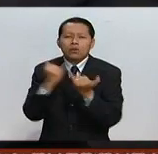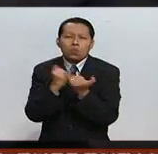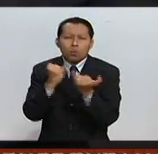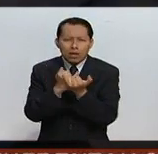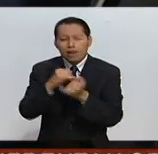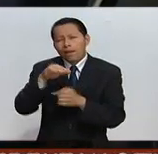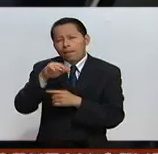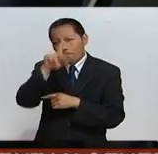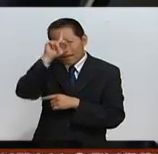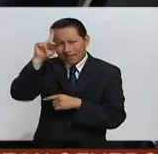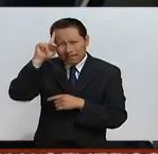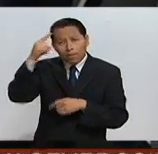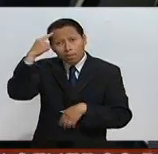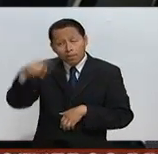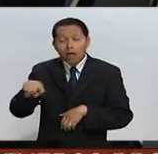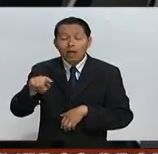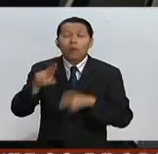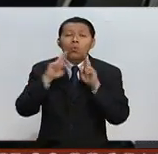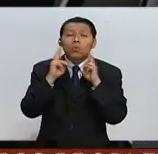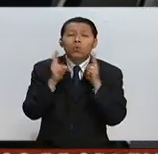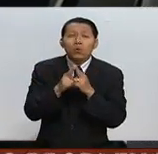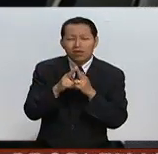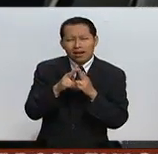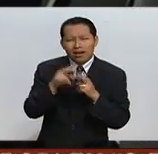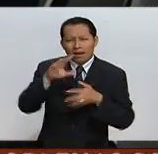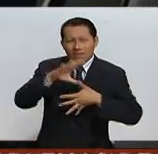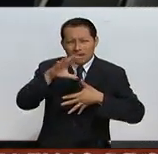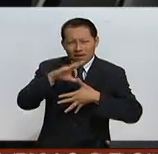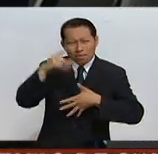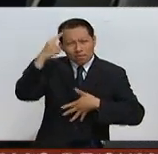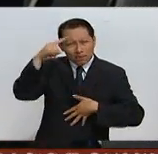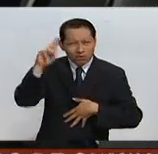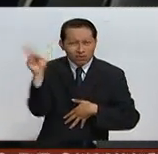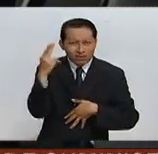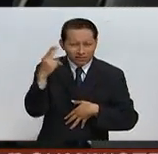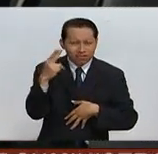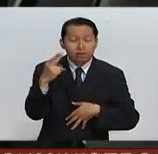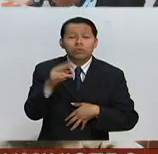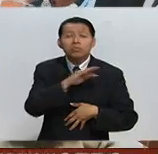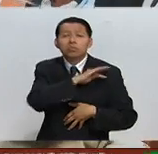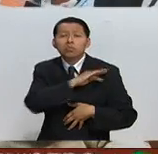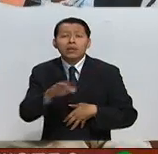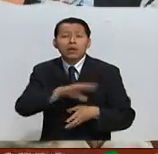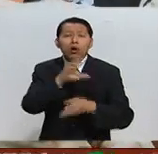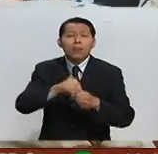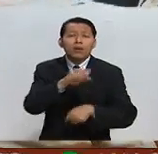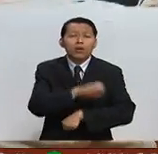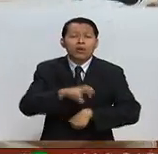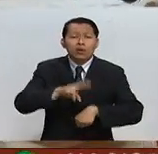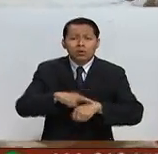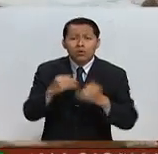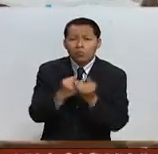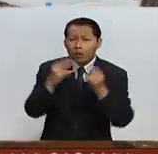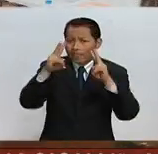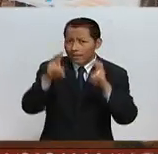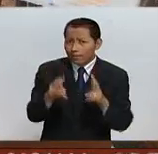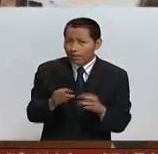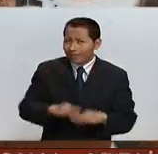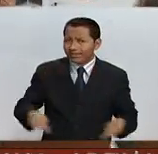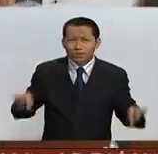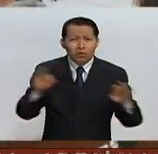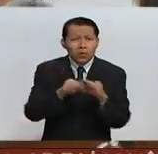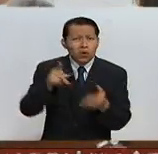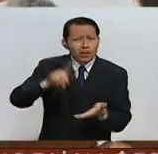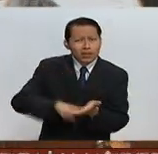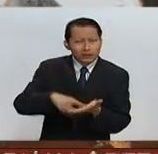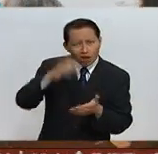para crear la Unión Iberoamericana de Universidades. Esto a fin de tener una voz coordinada en temas que les afectan y que son primordiales en el